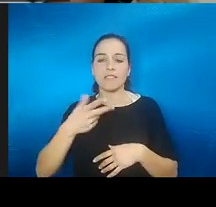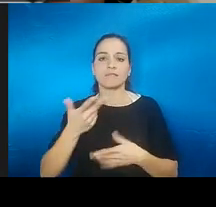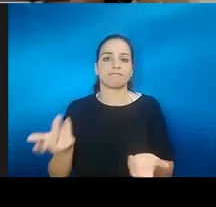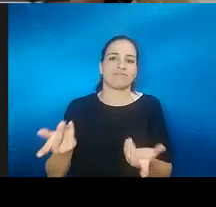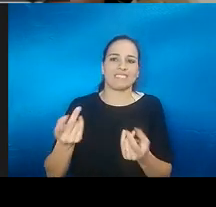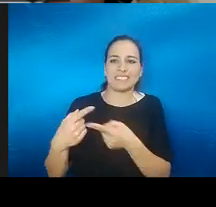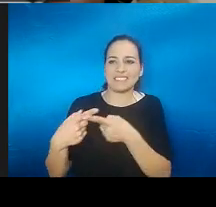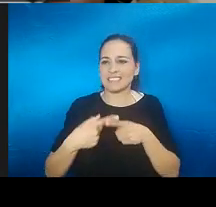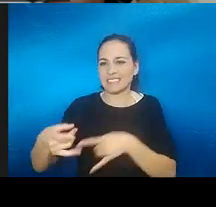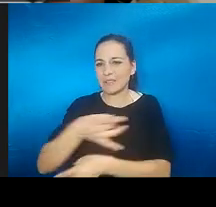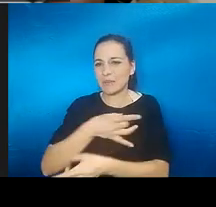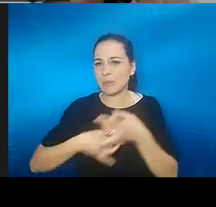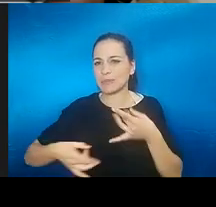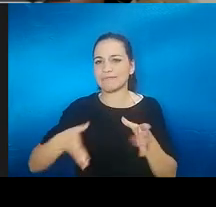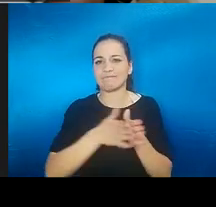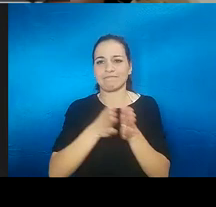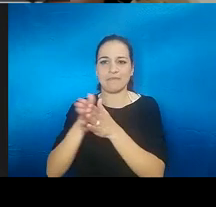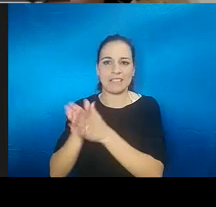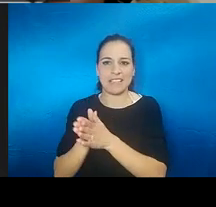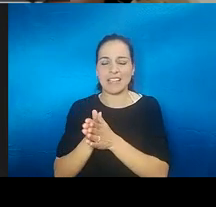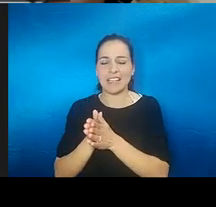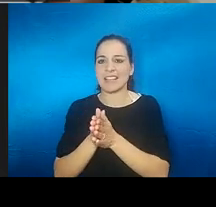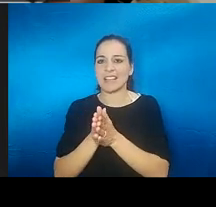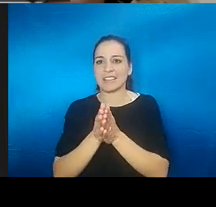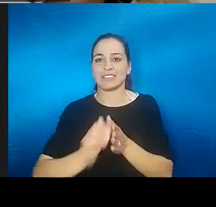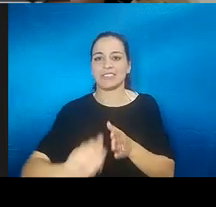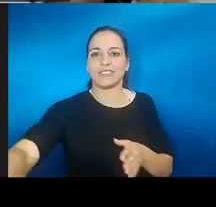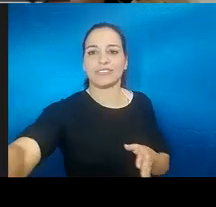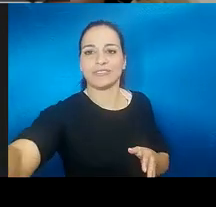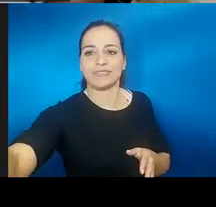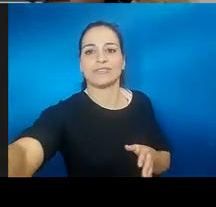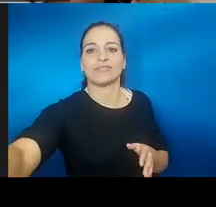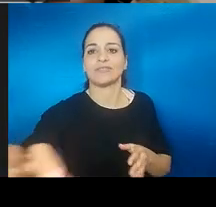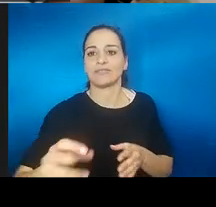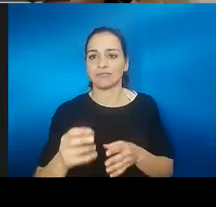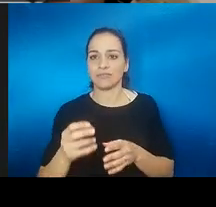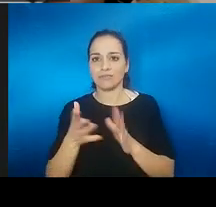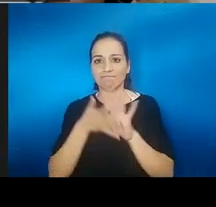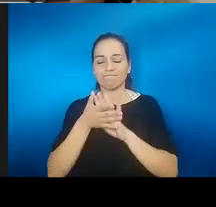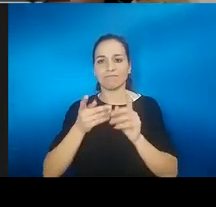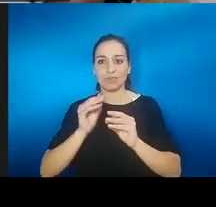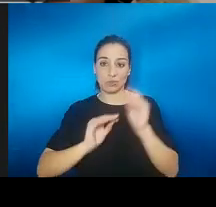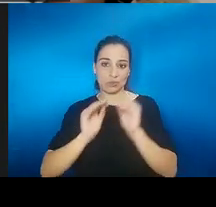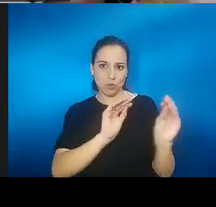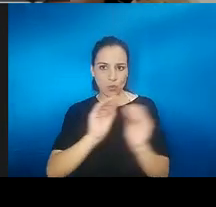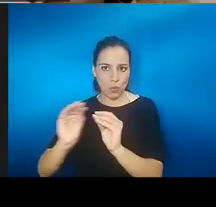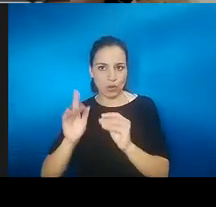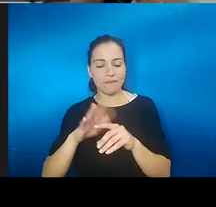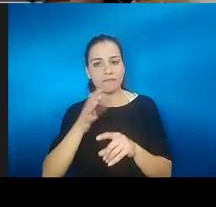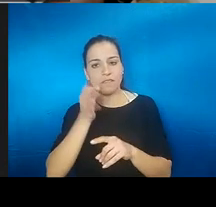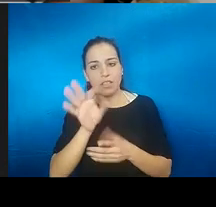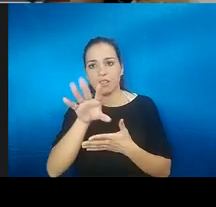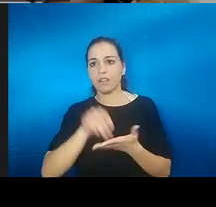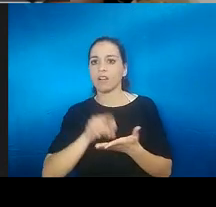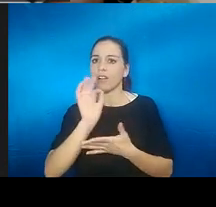cosas de muchos compañeros de lo que están haciendo de soluciones que a mí me han puesto un poco en decir oye pues es verdad la